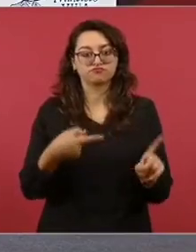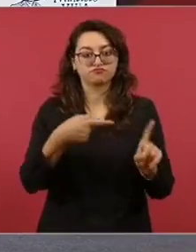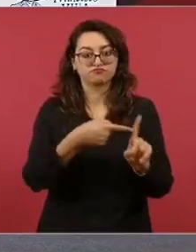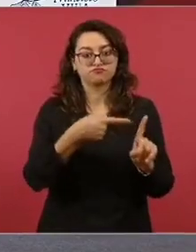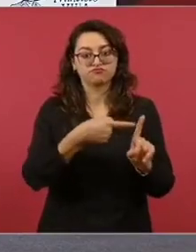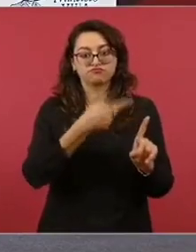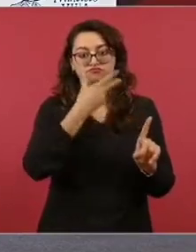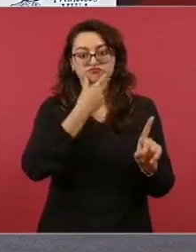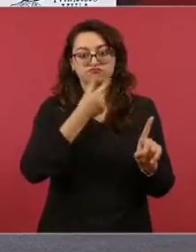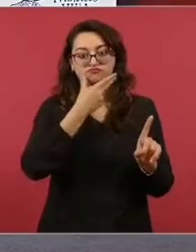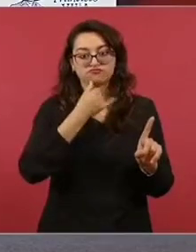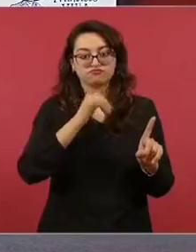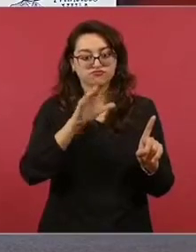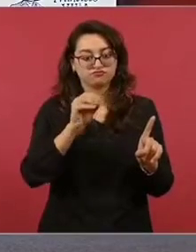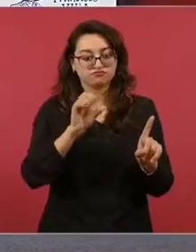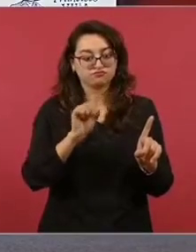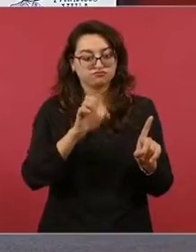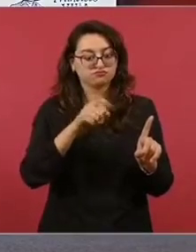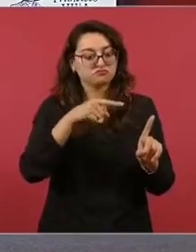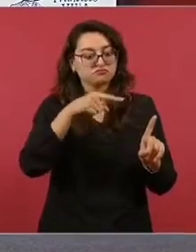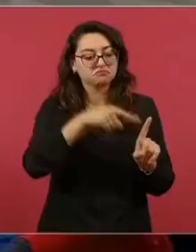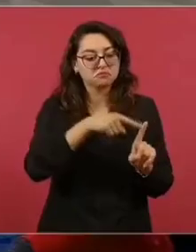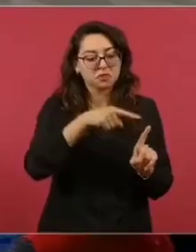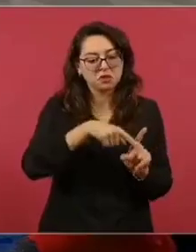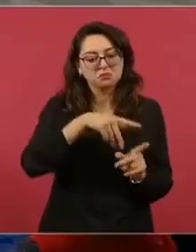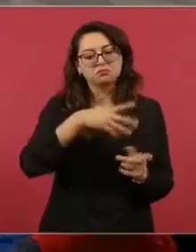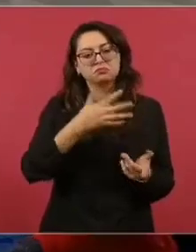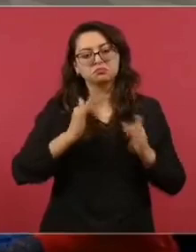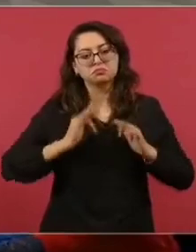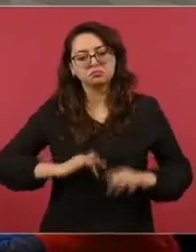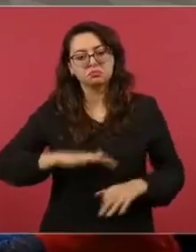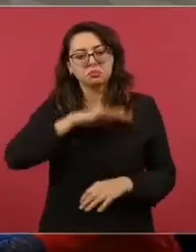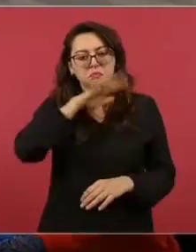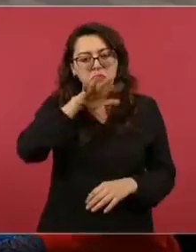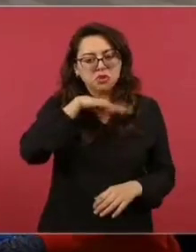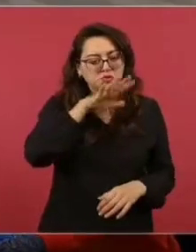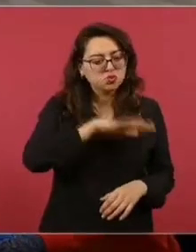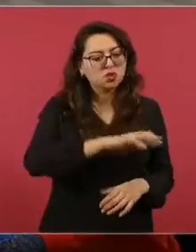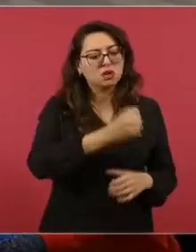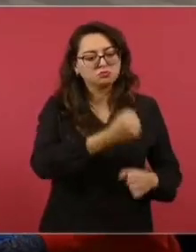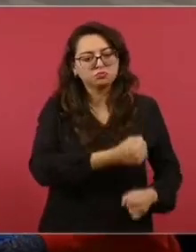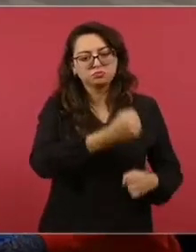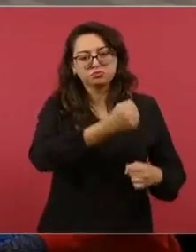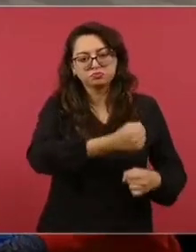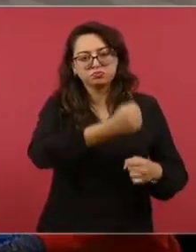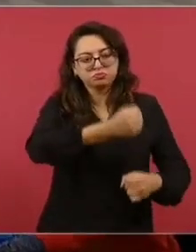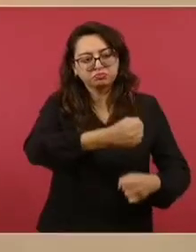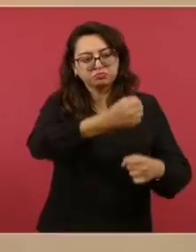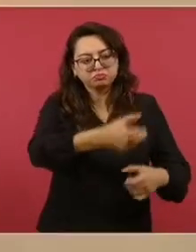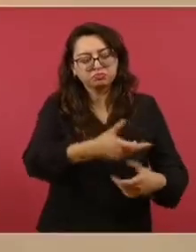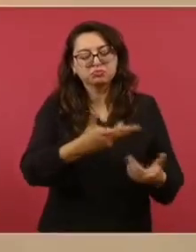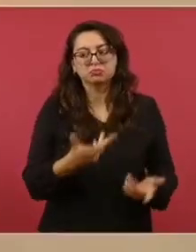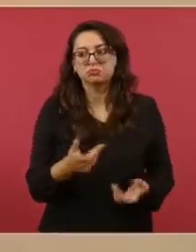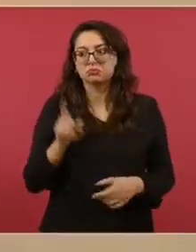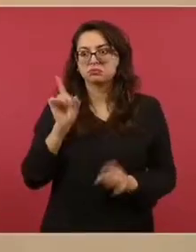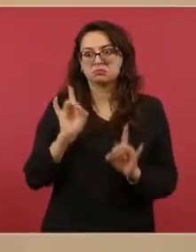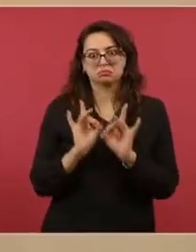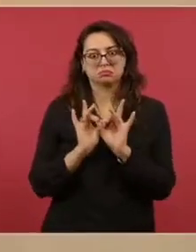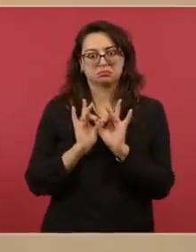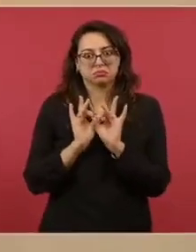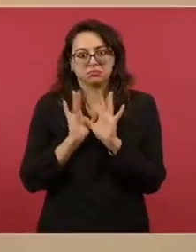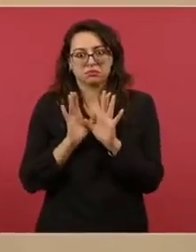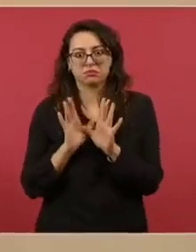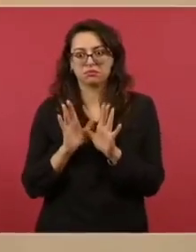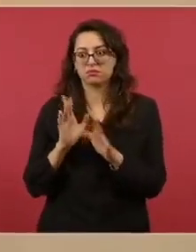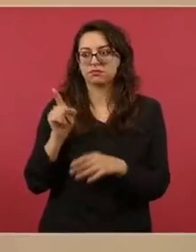N., él era un pepenador que fue detenido en diciembre del 2018 por elementos de la Fiscalía General